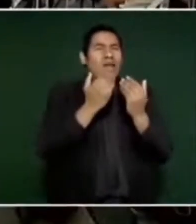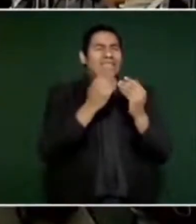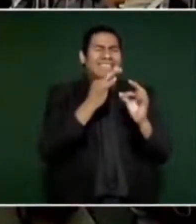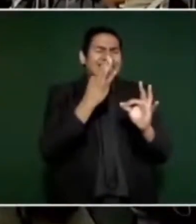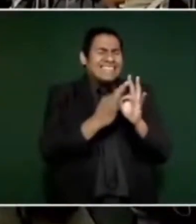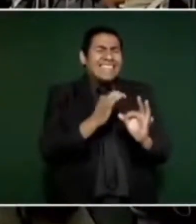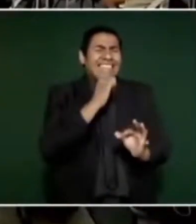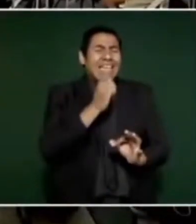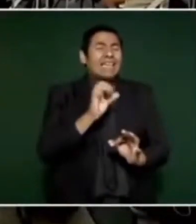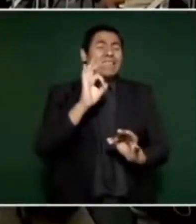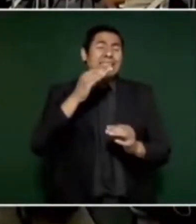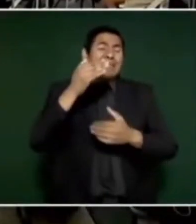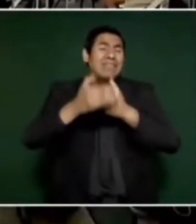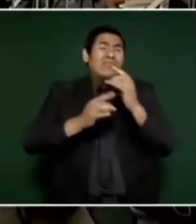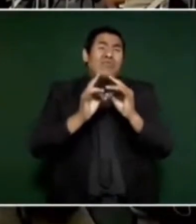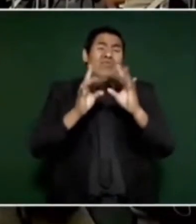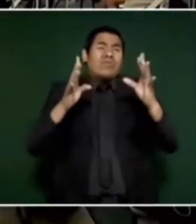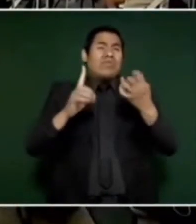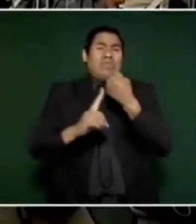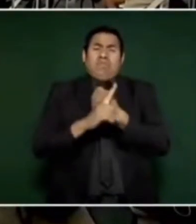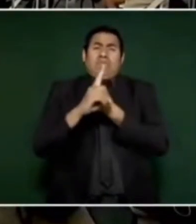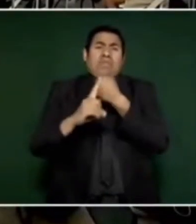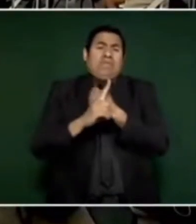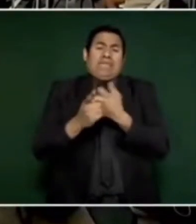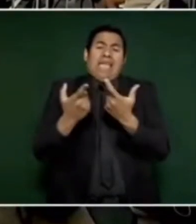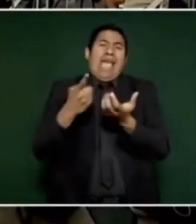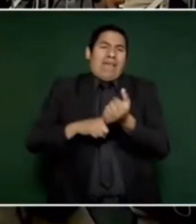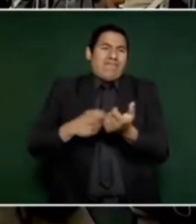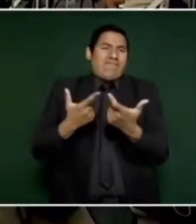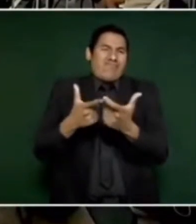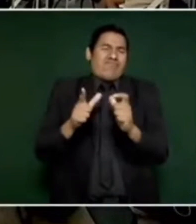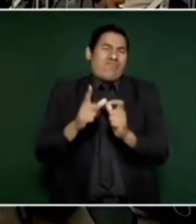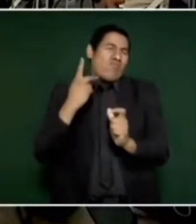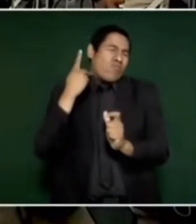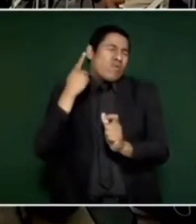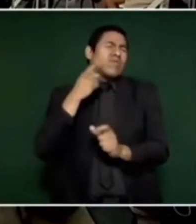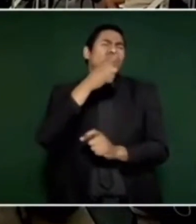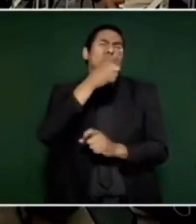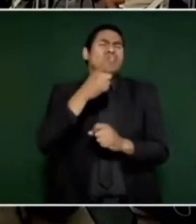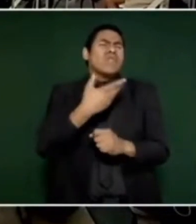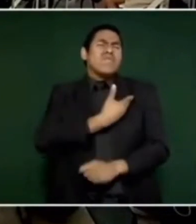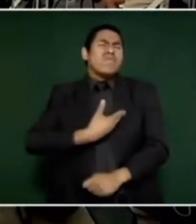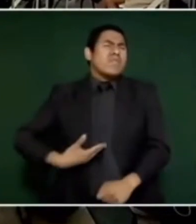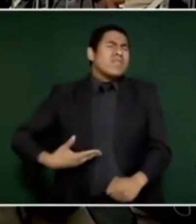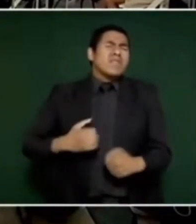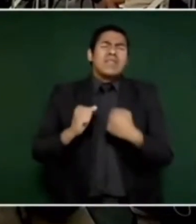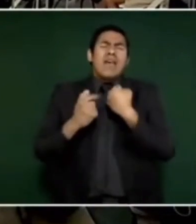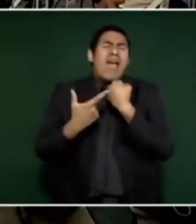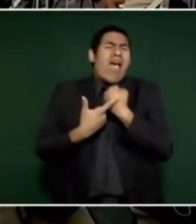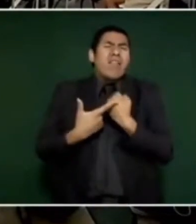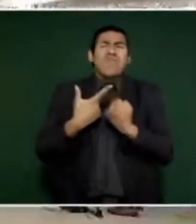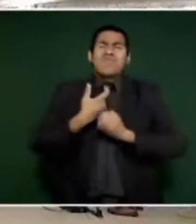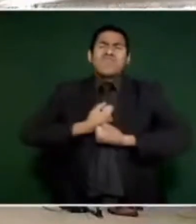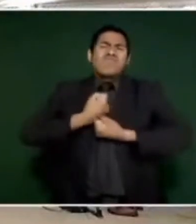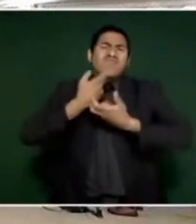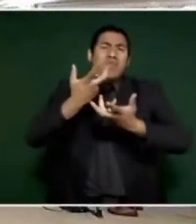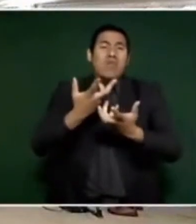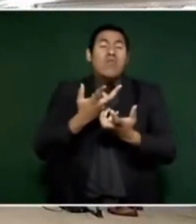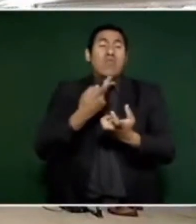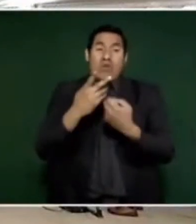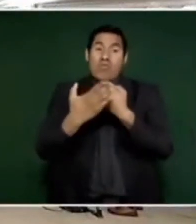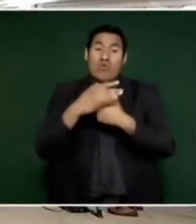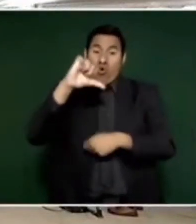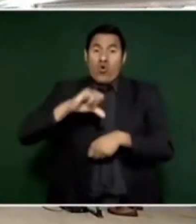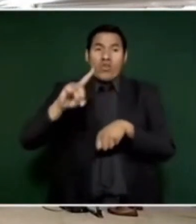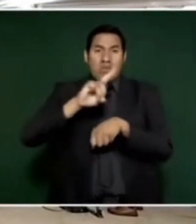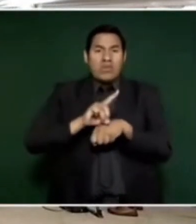presidente, ¿cuál es el mensaje que usted envía para evitar este tipo de cosas ante todo este escenario que se va a venir en el transcurso del día